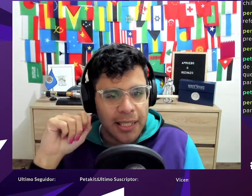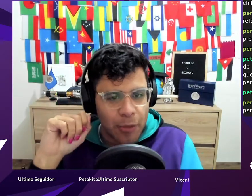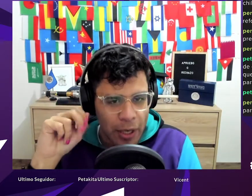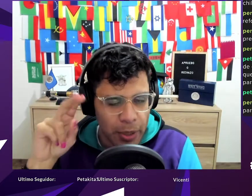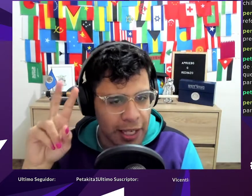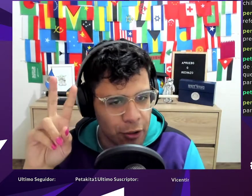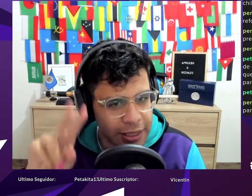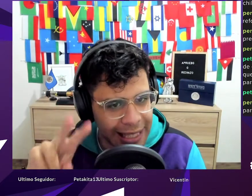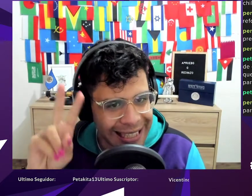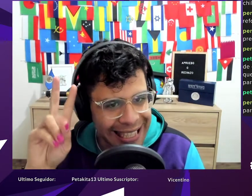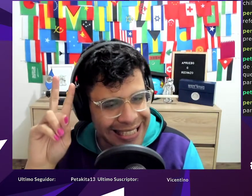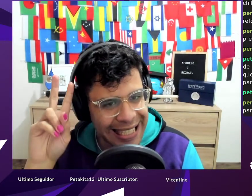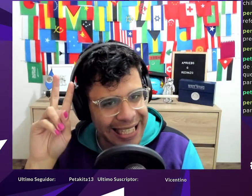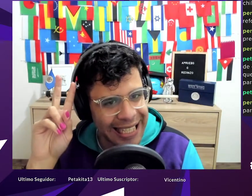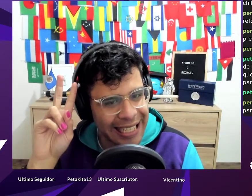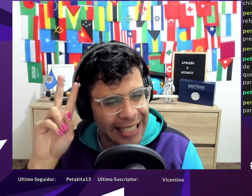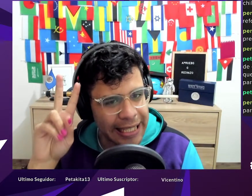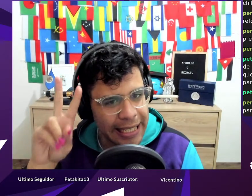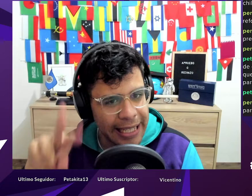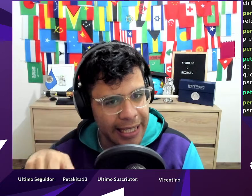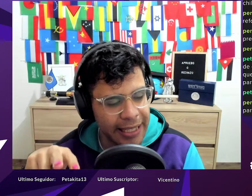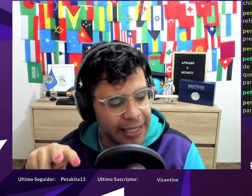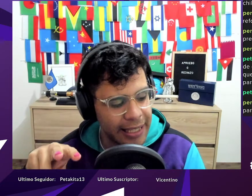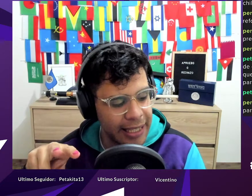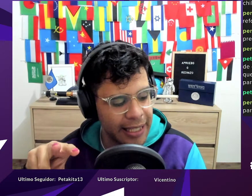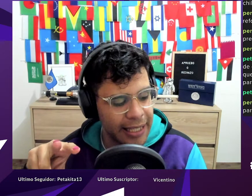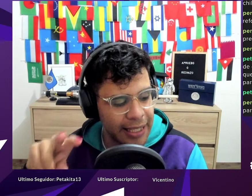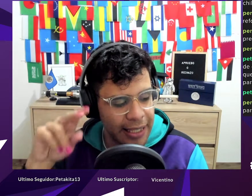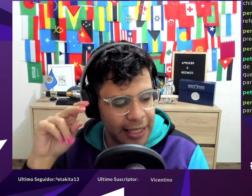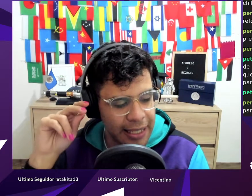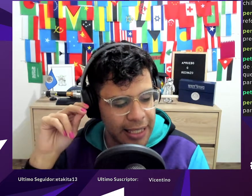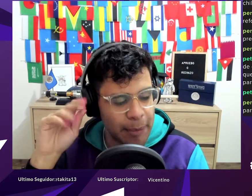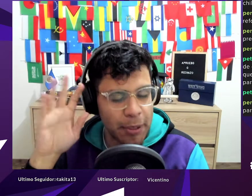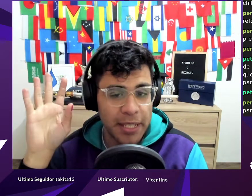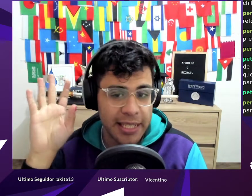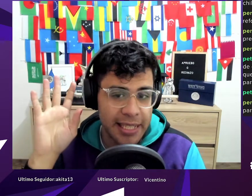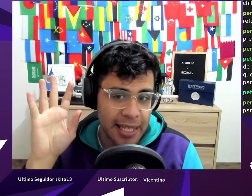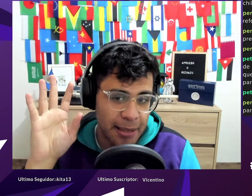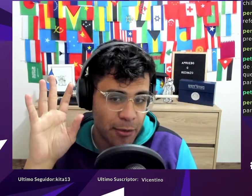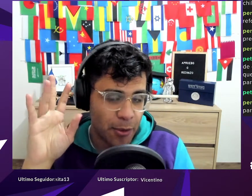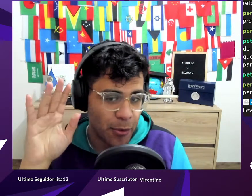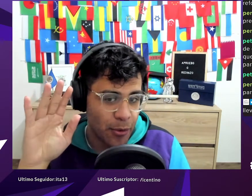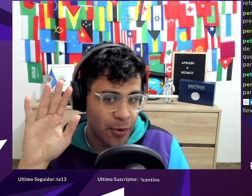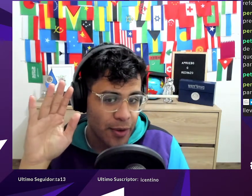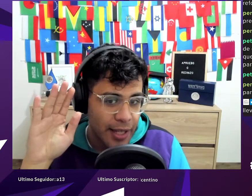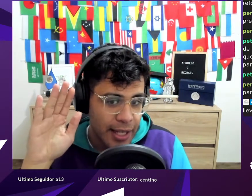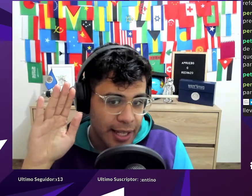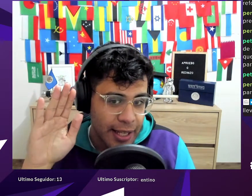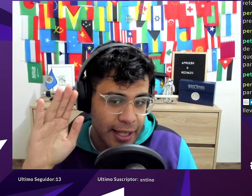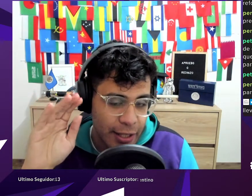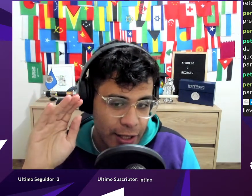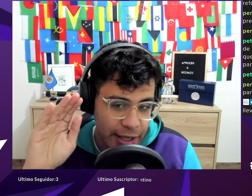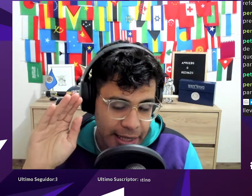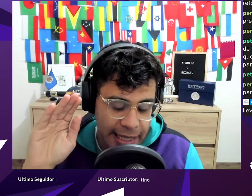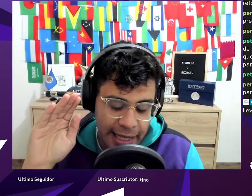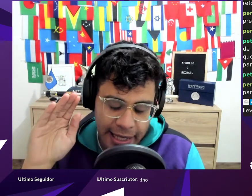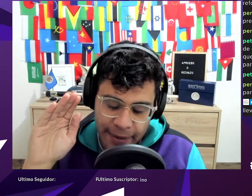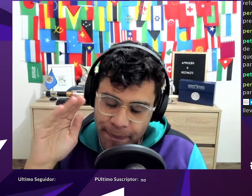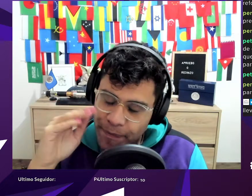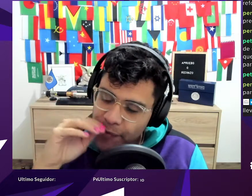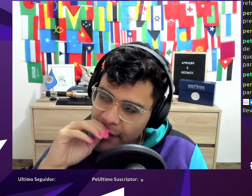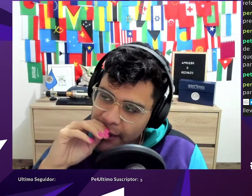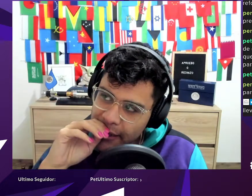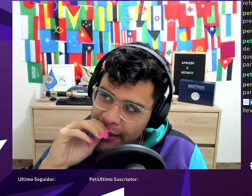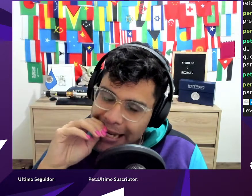de presidencialismo las únicas cosas que se quitan del hiperpresidencialismo como que